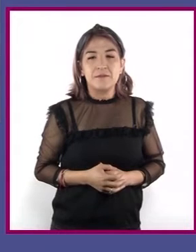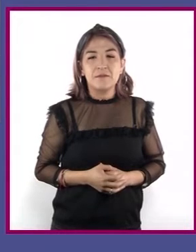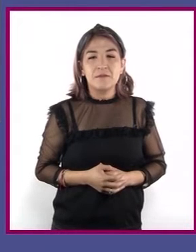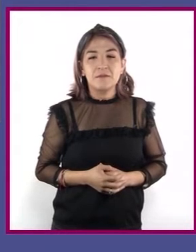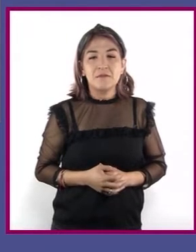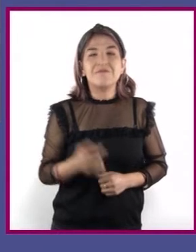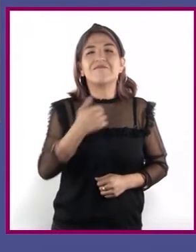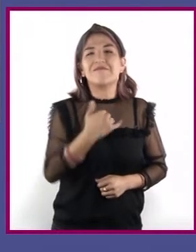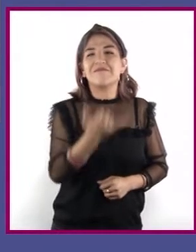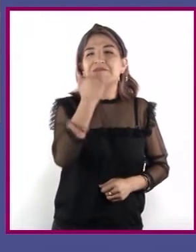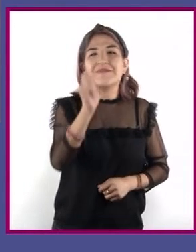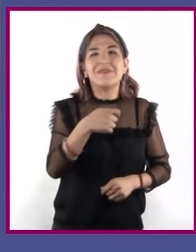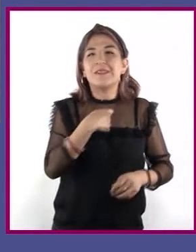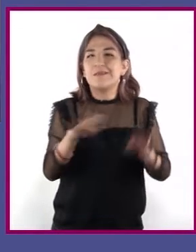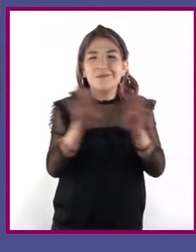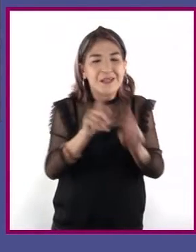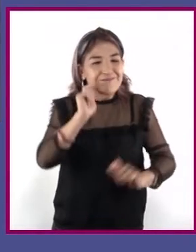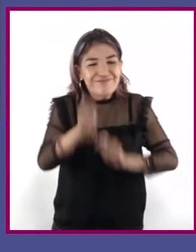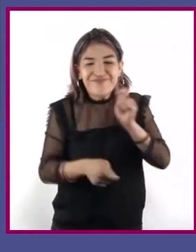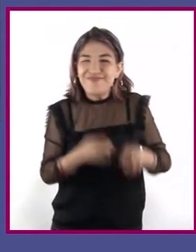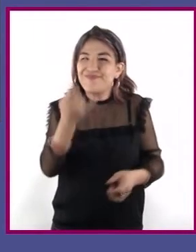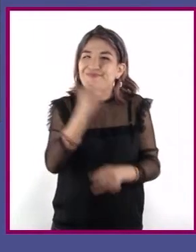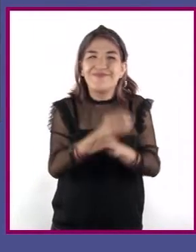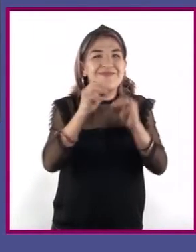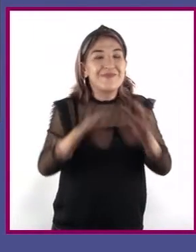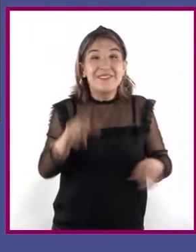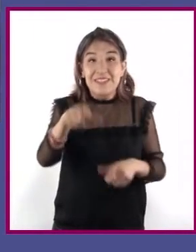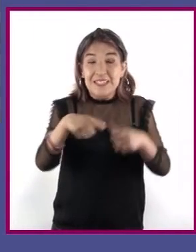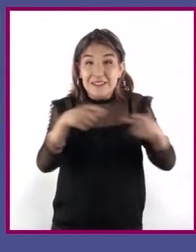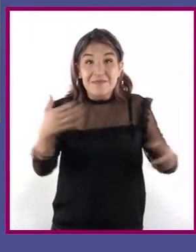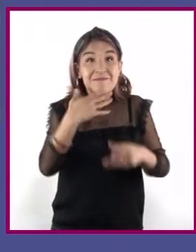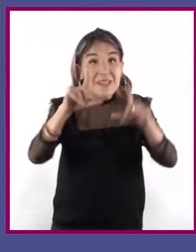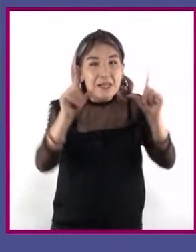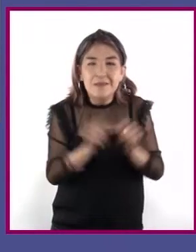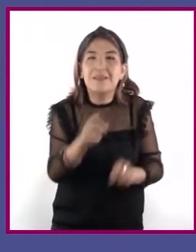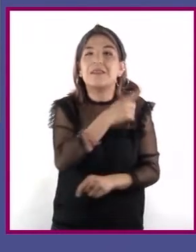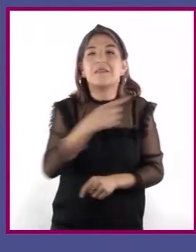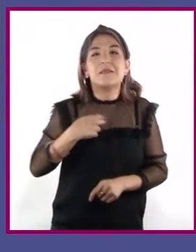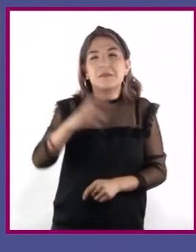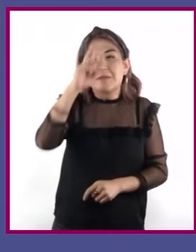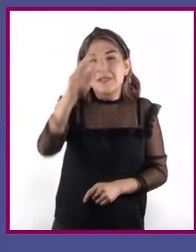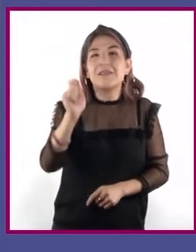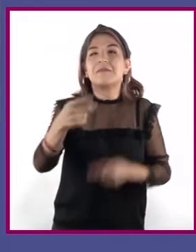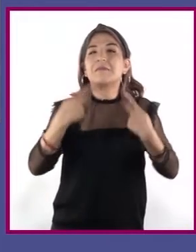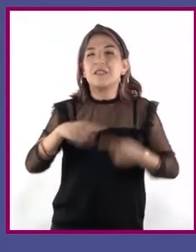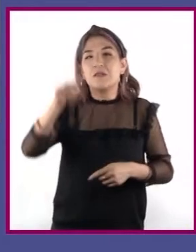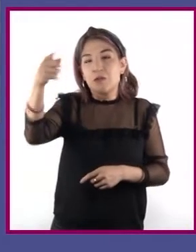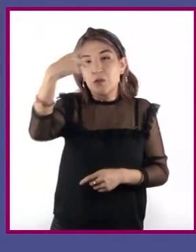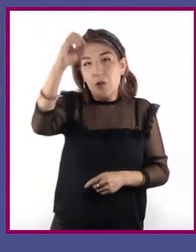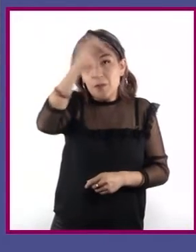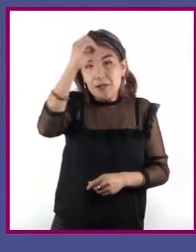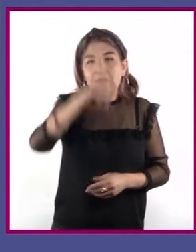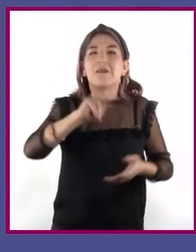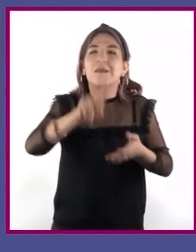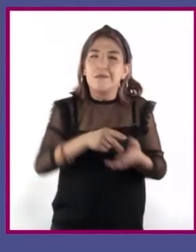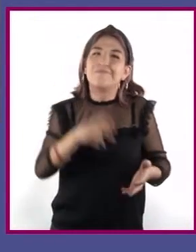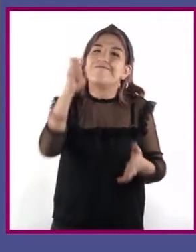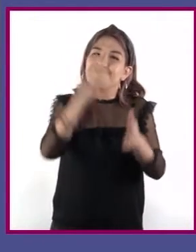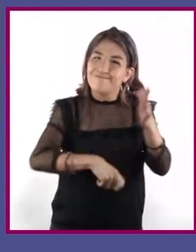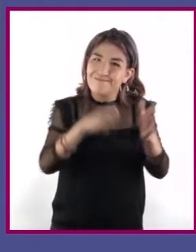Mi error fue que interpreté los datos. Y en los resúmenes no se interpreta, se respeta lo que dice el autor. Pero después corregí.